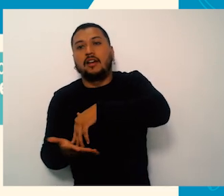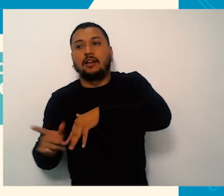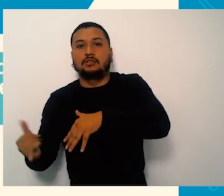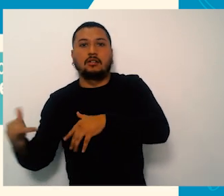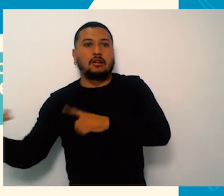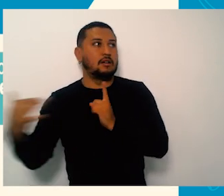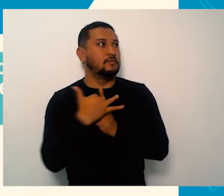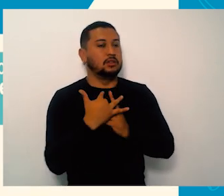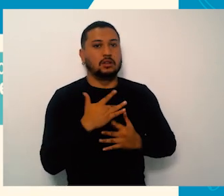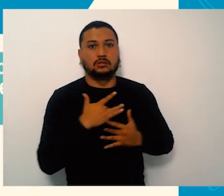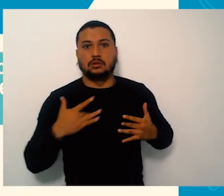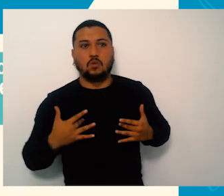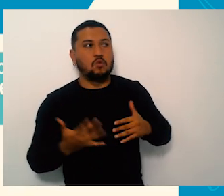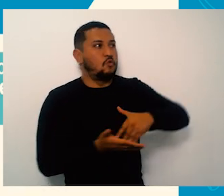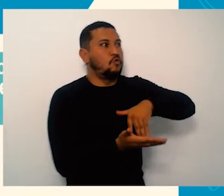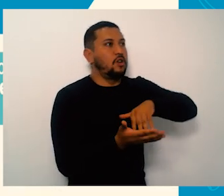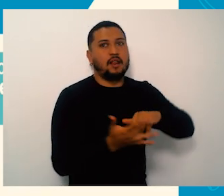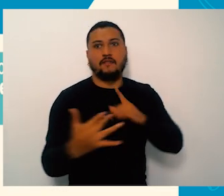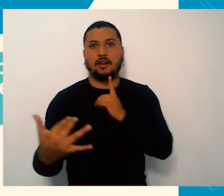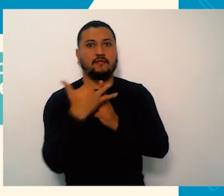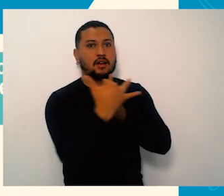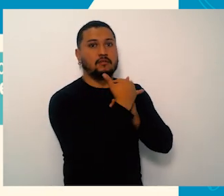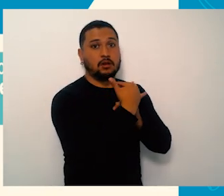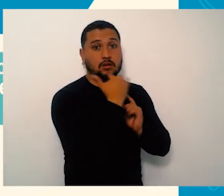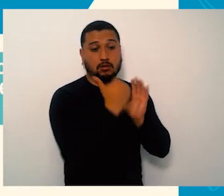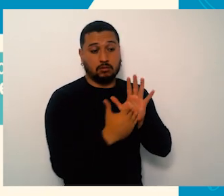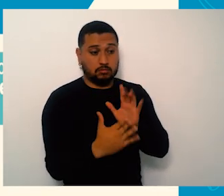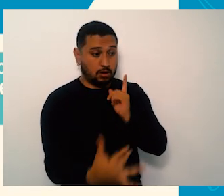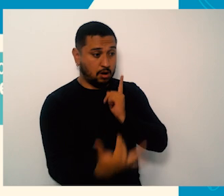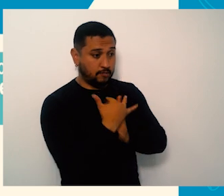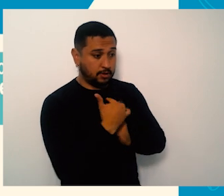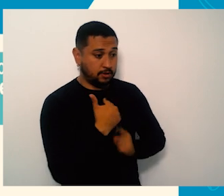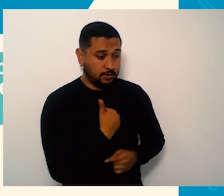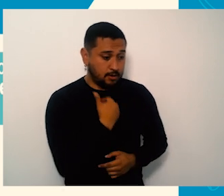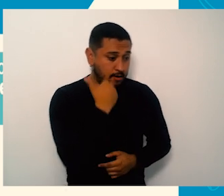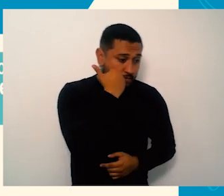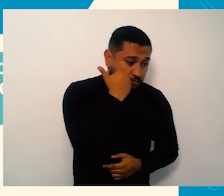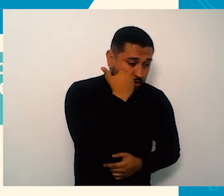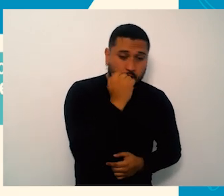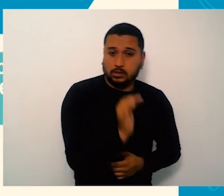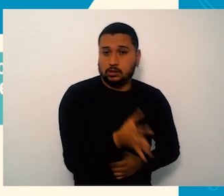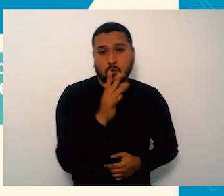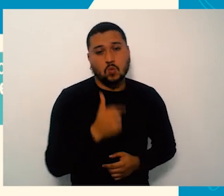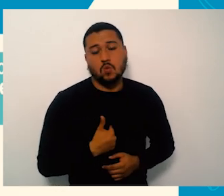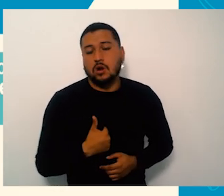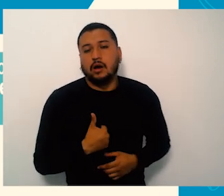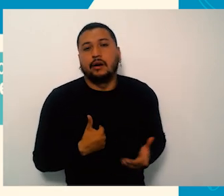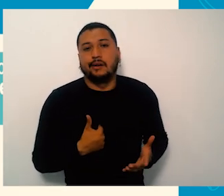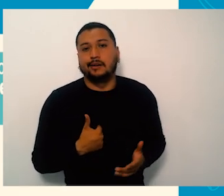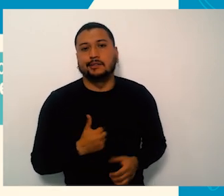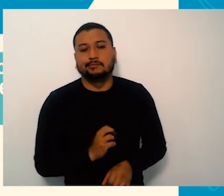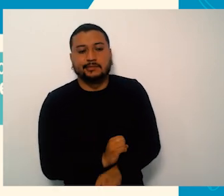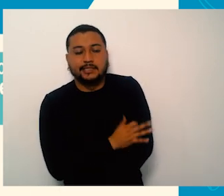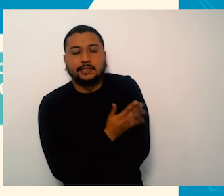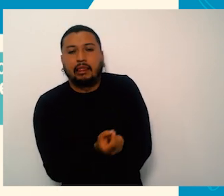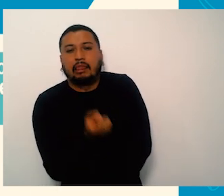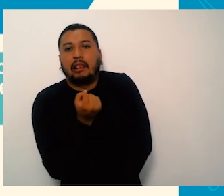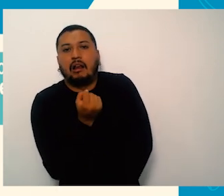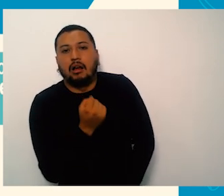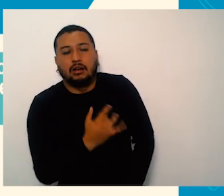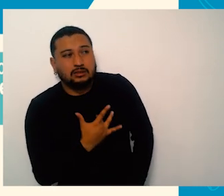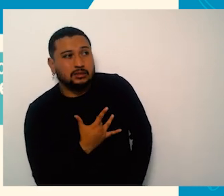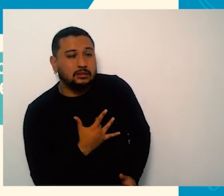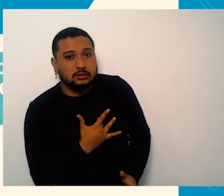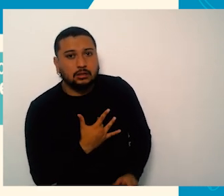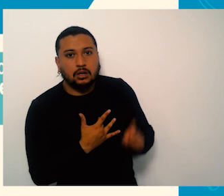productividad, de mejorar la facturación, de mejorar el ingreso, sino de optimizar también y hacerle al paciente lo